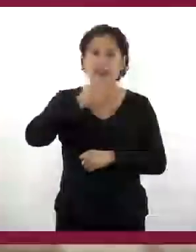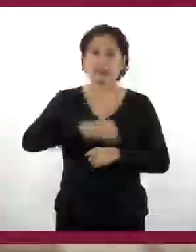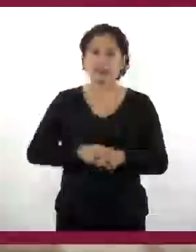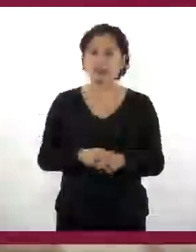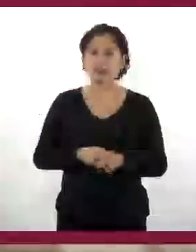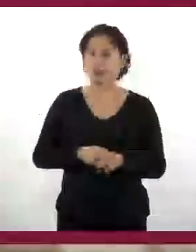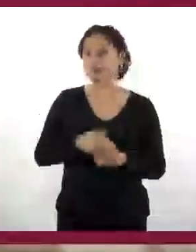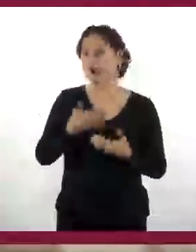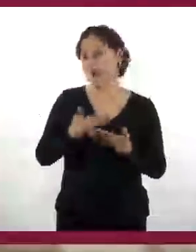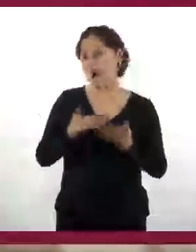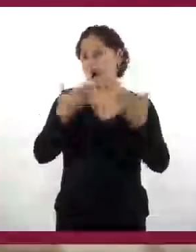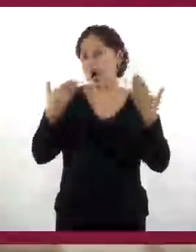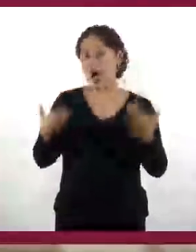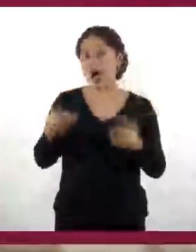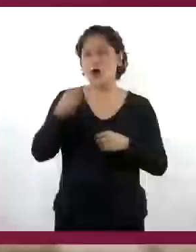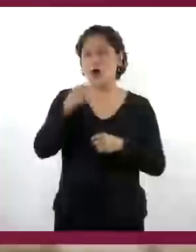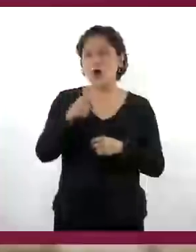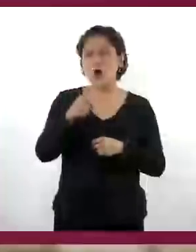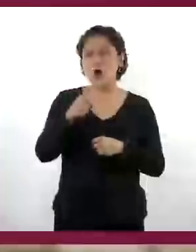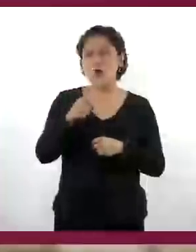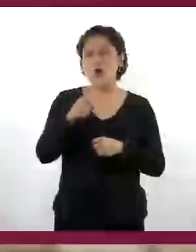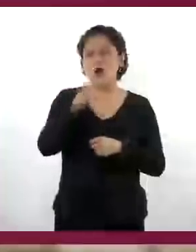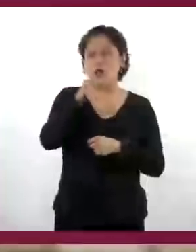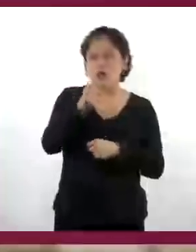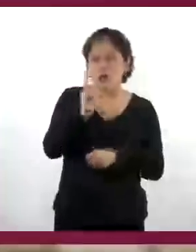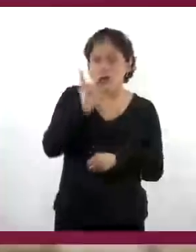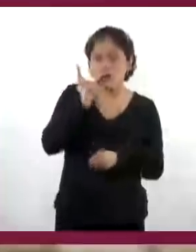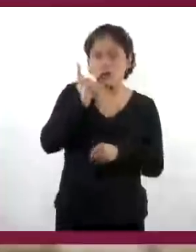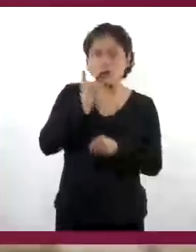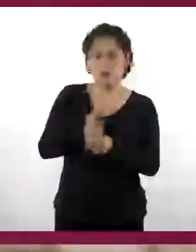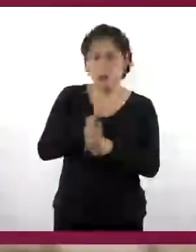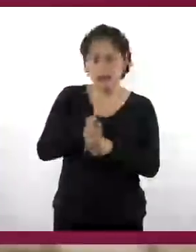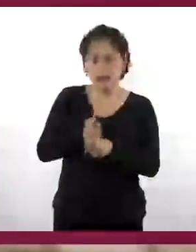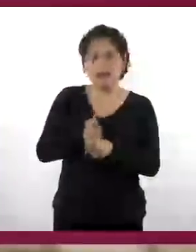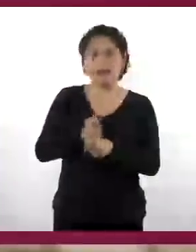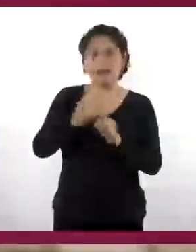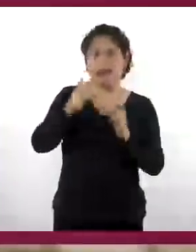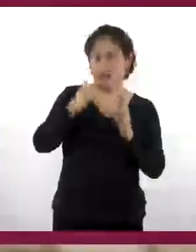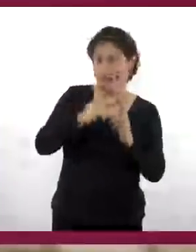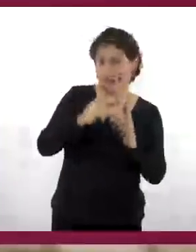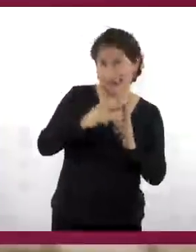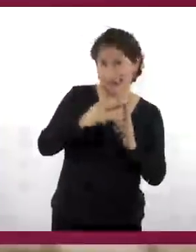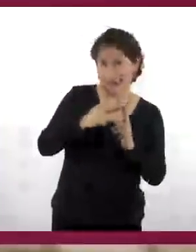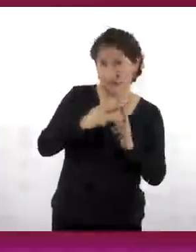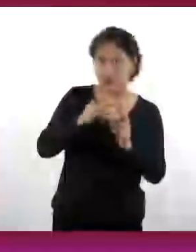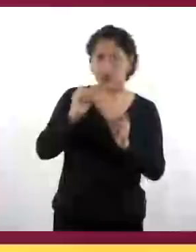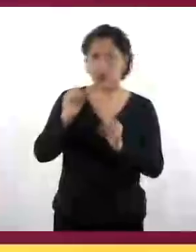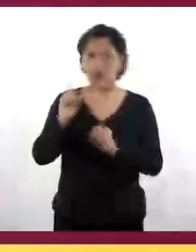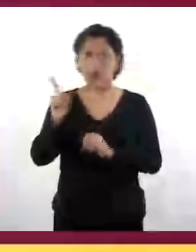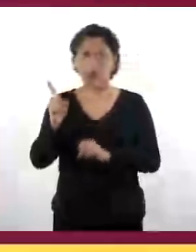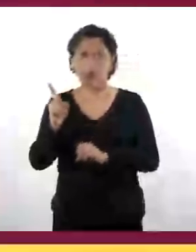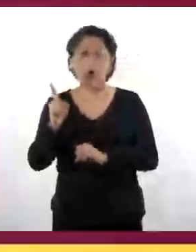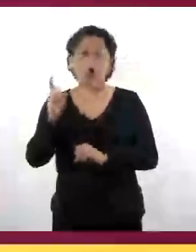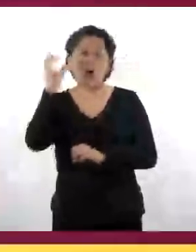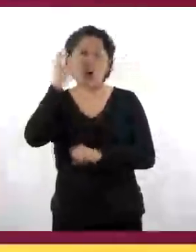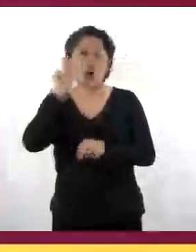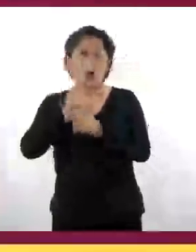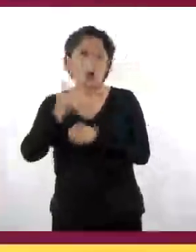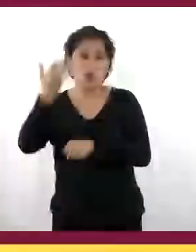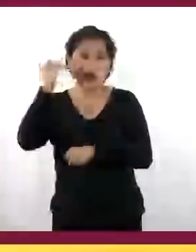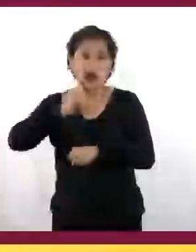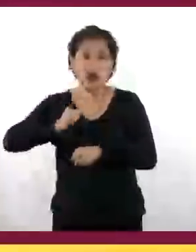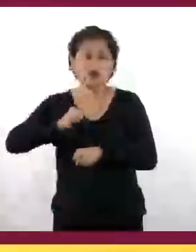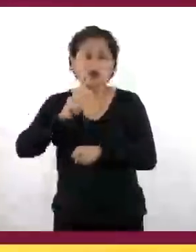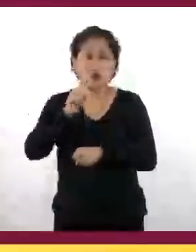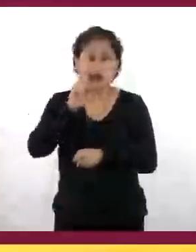¿qué elementos cristianos y prehispánicos puedes distinguir en las prácticas religiosas de tu comunidad? ¿Qué les